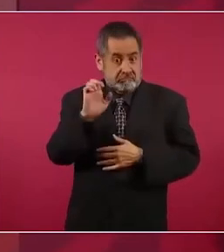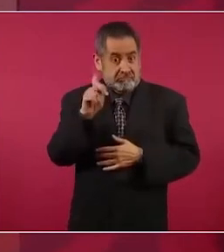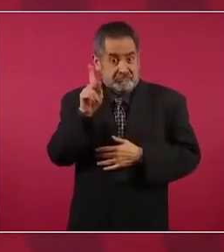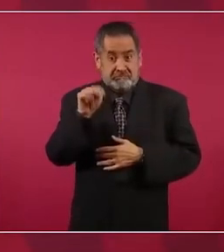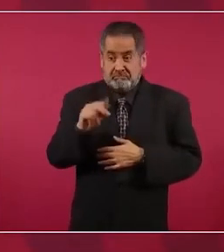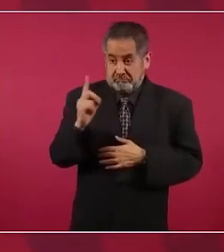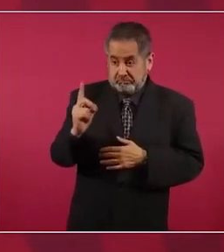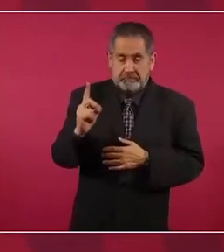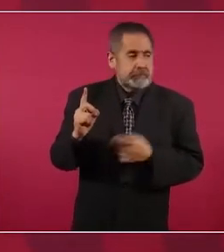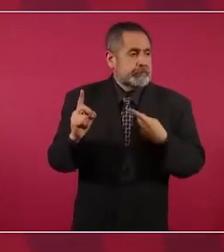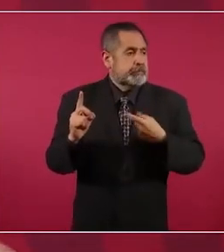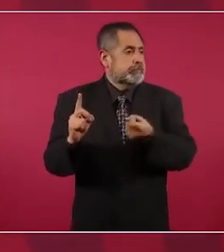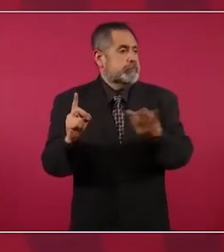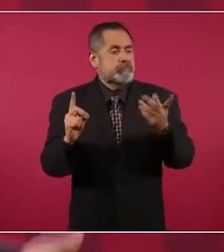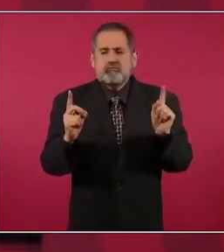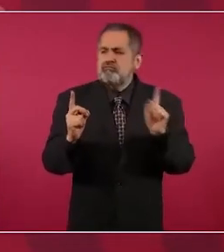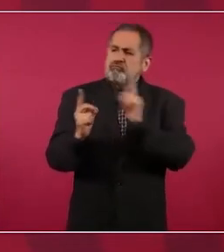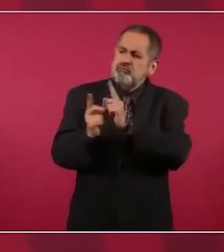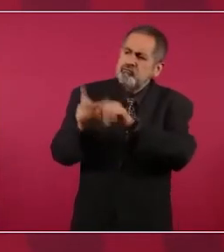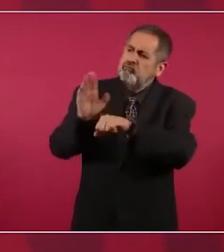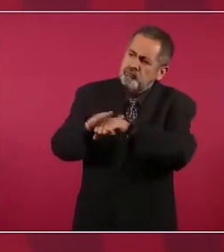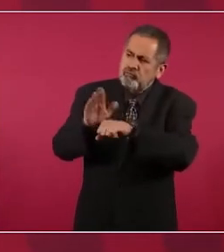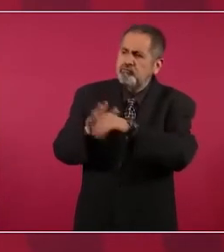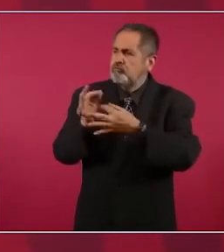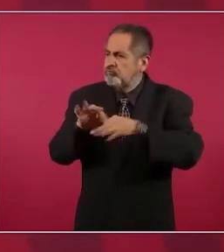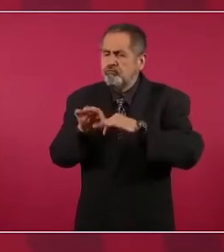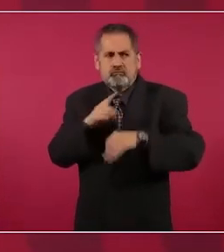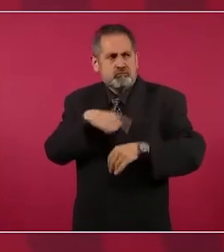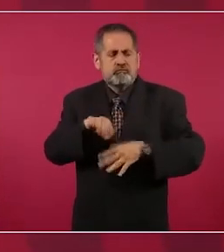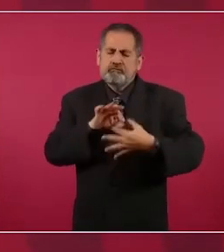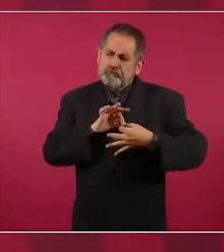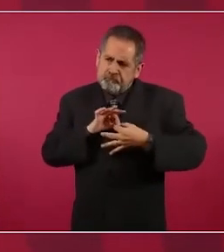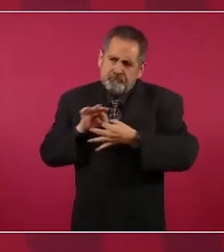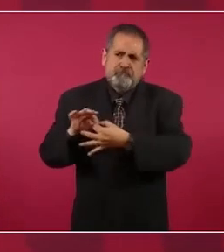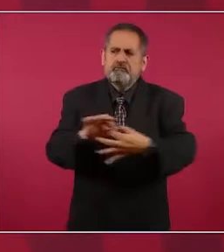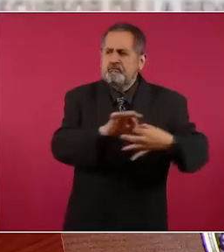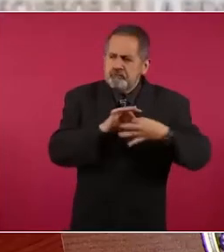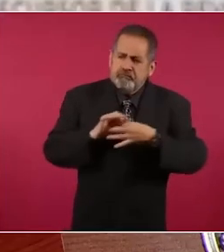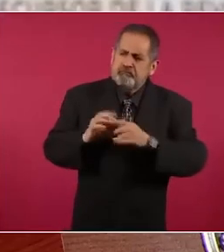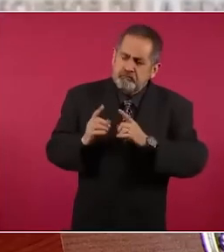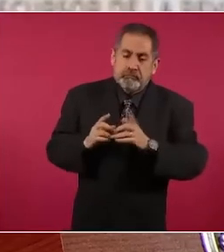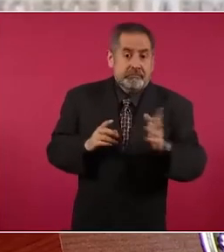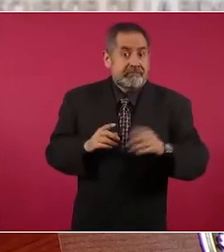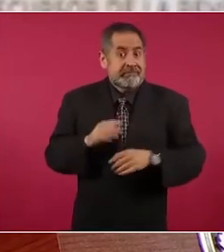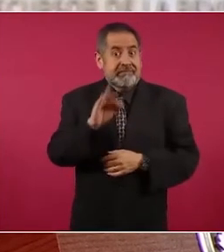que era importante la unidad. Ya Fox,